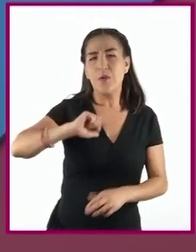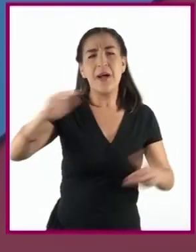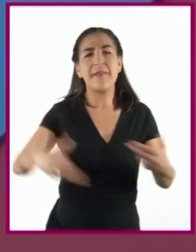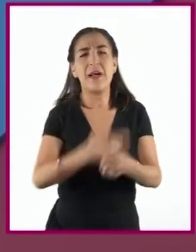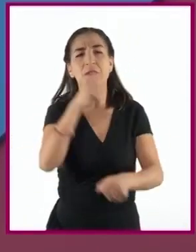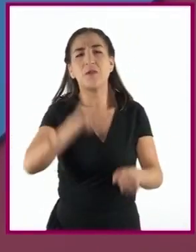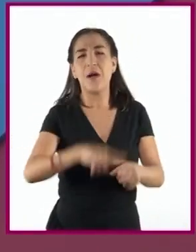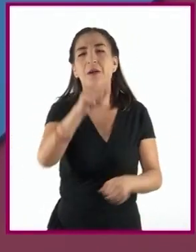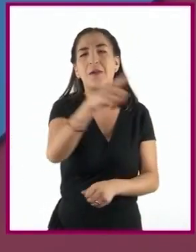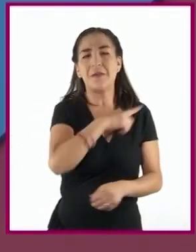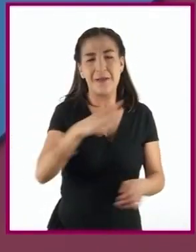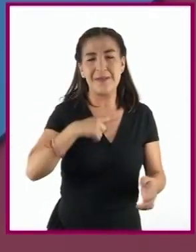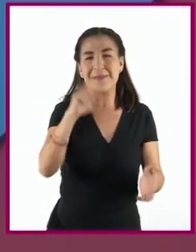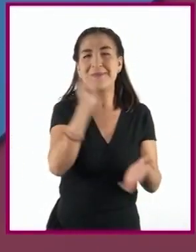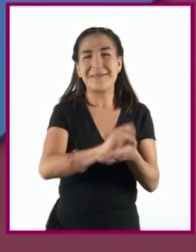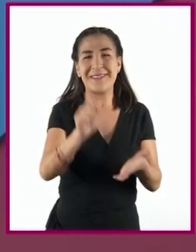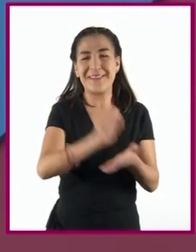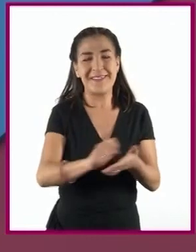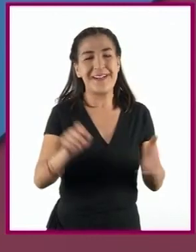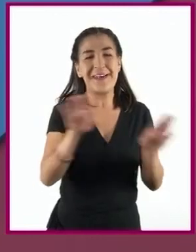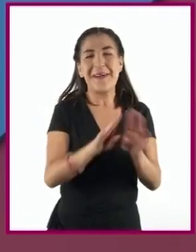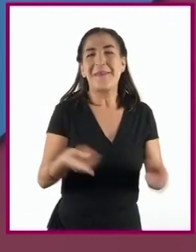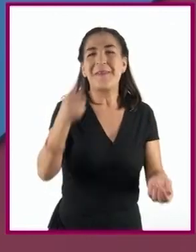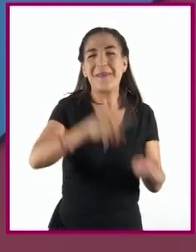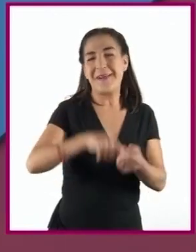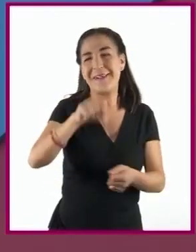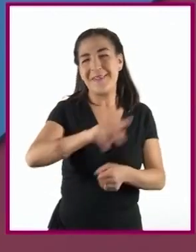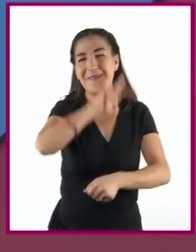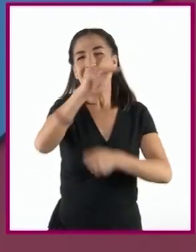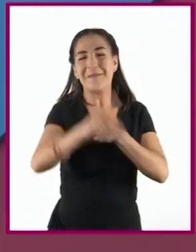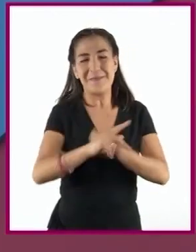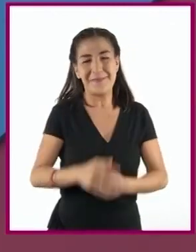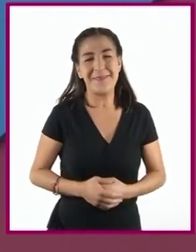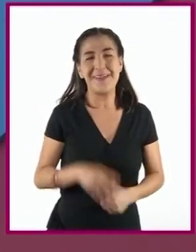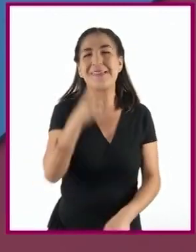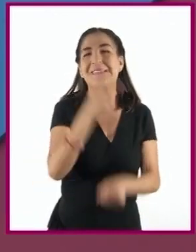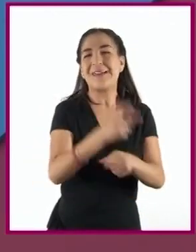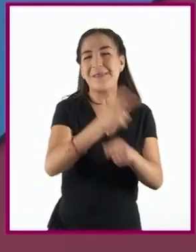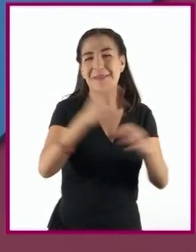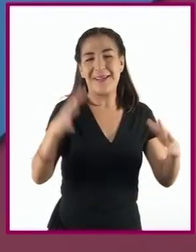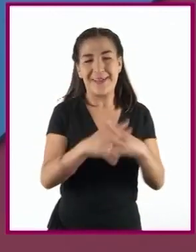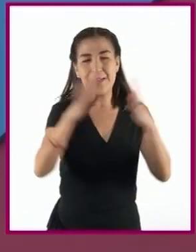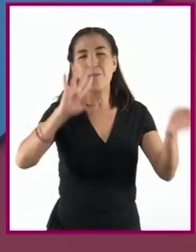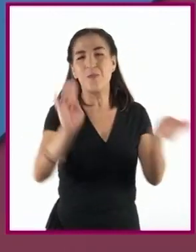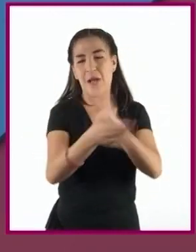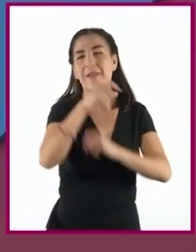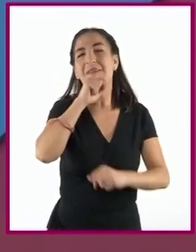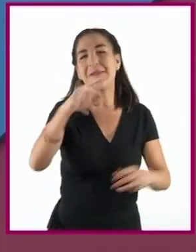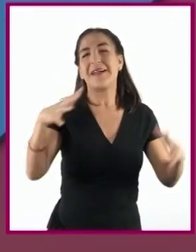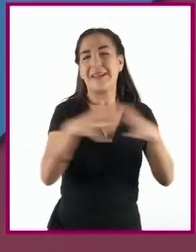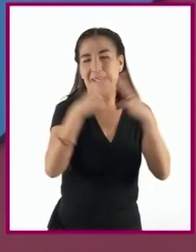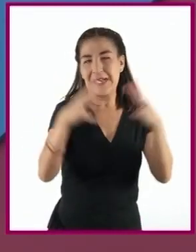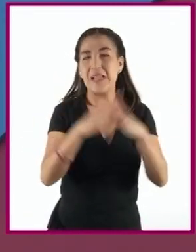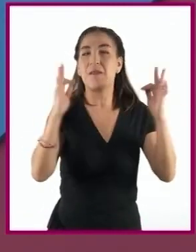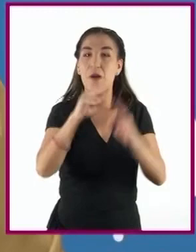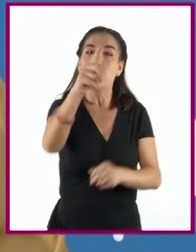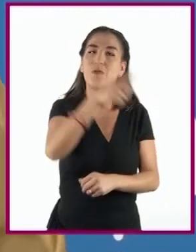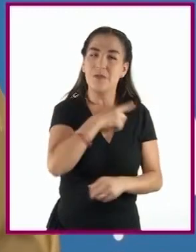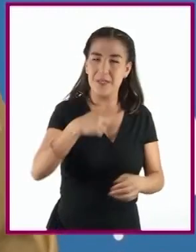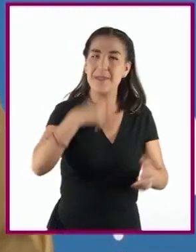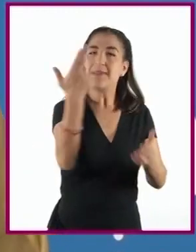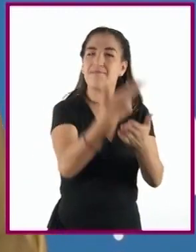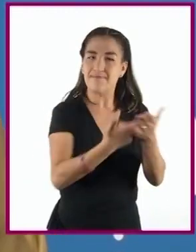eventos internacionales que tuvieron impacto en nuestro país como la segunda guerra mundial y la guerra fría no olviden ilustrarla